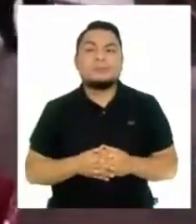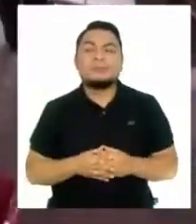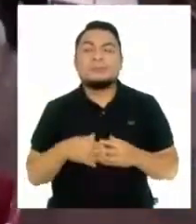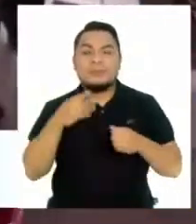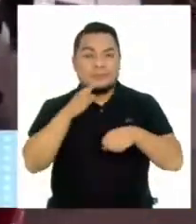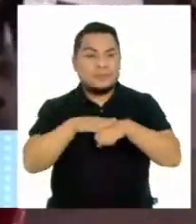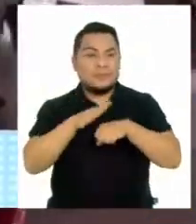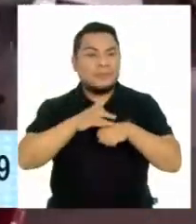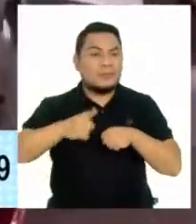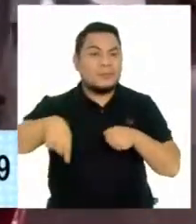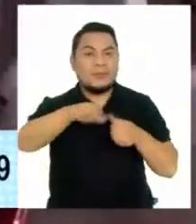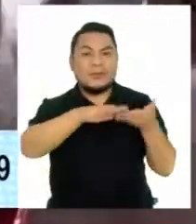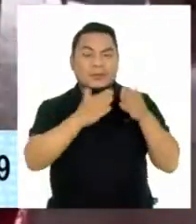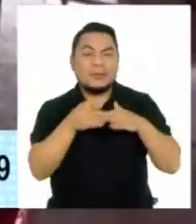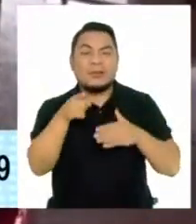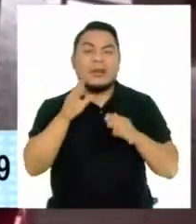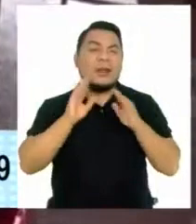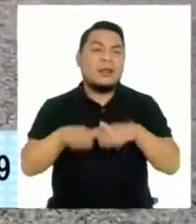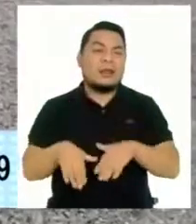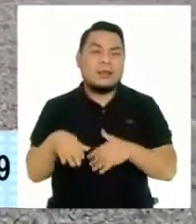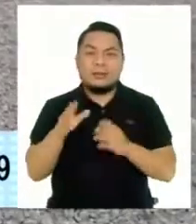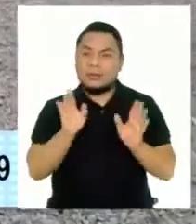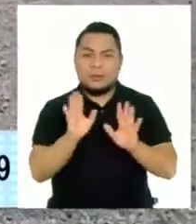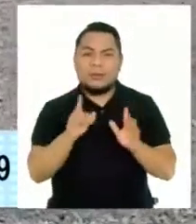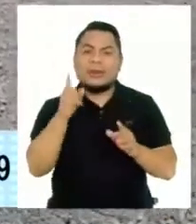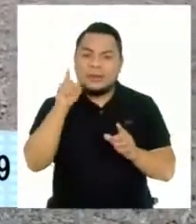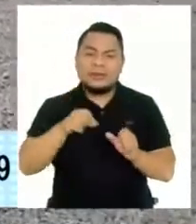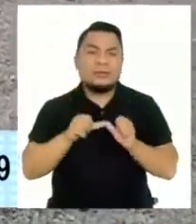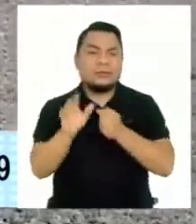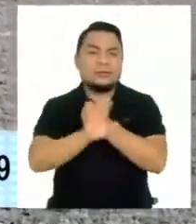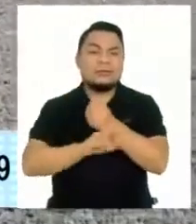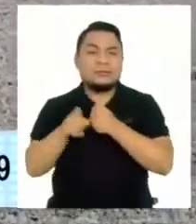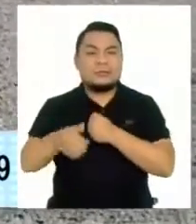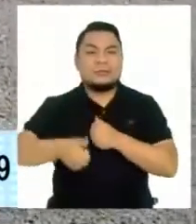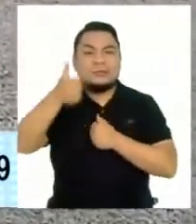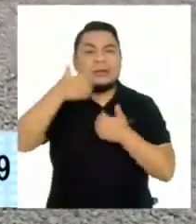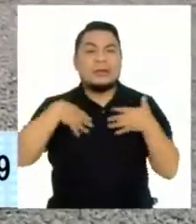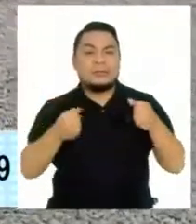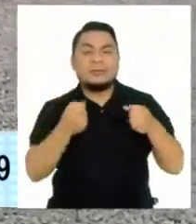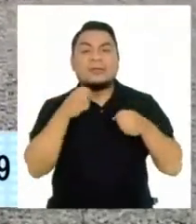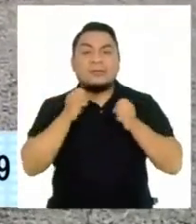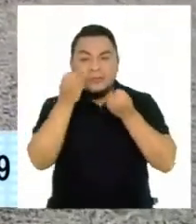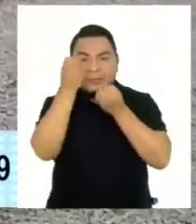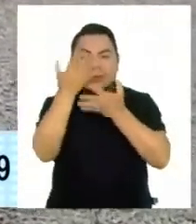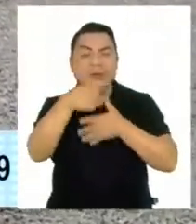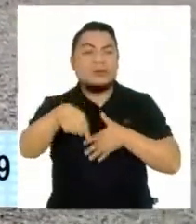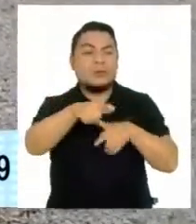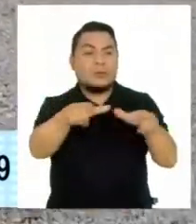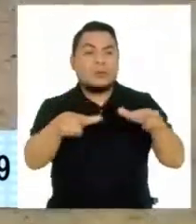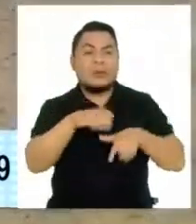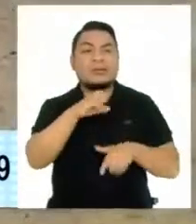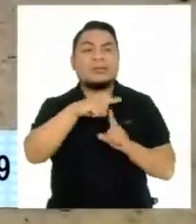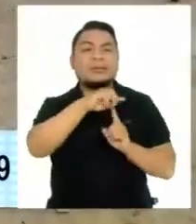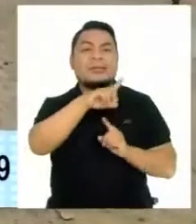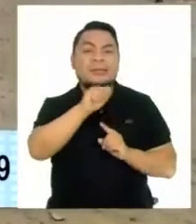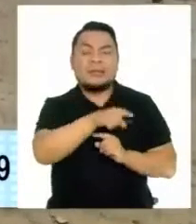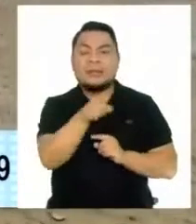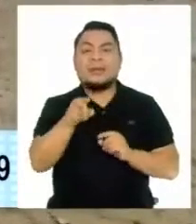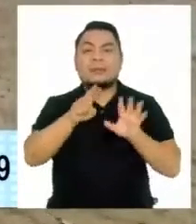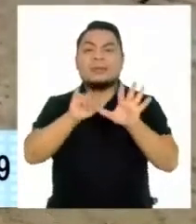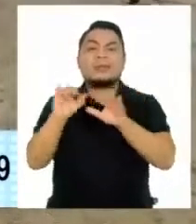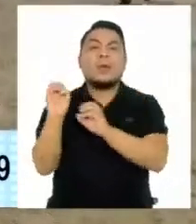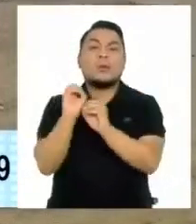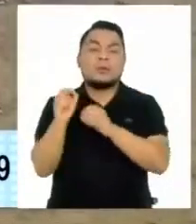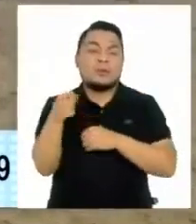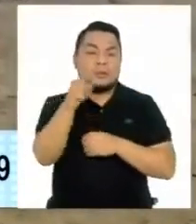Exhortaron a la población a no bajar la guardia. Las autoridades de salud informaron que en los sectores de Castilla, 26